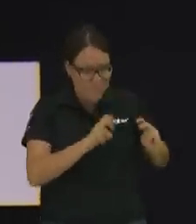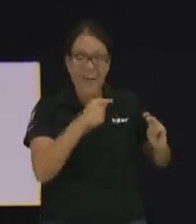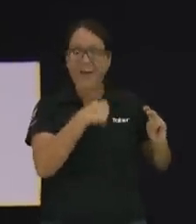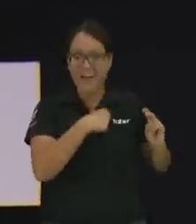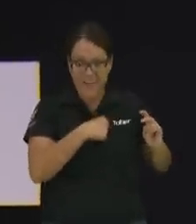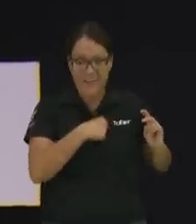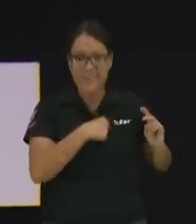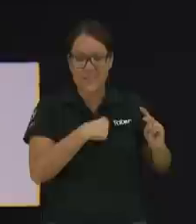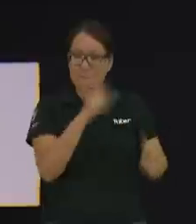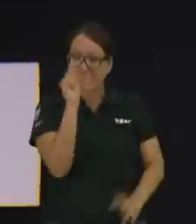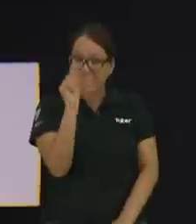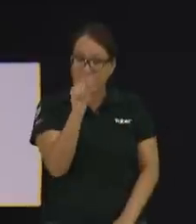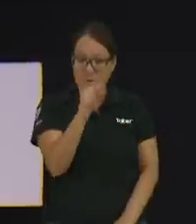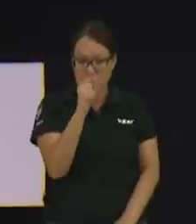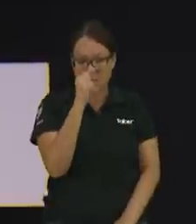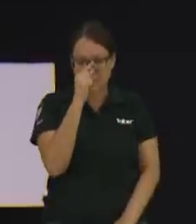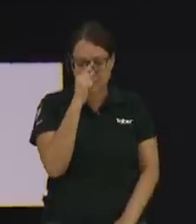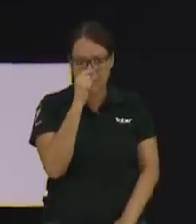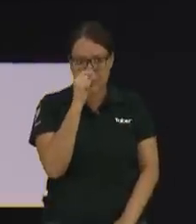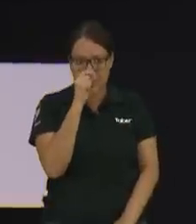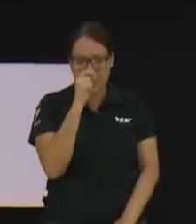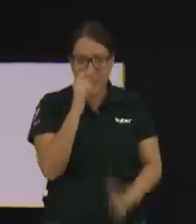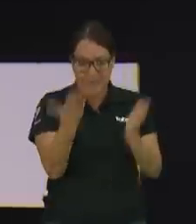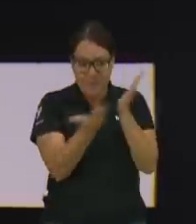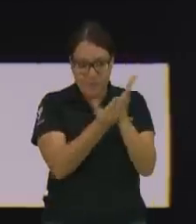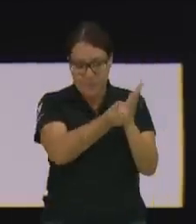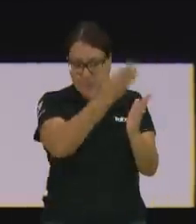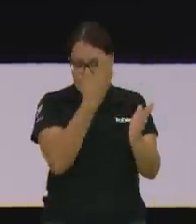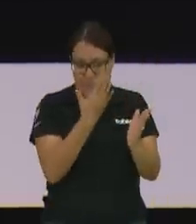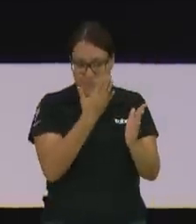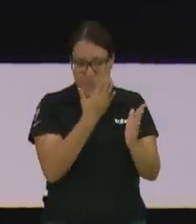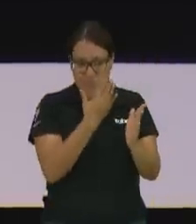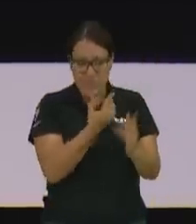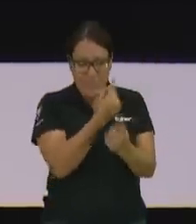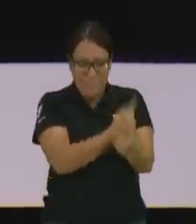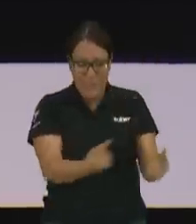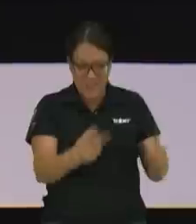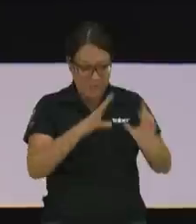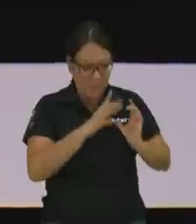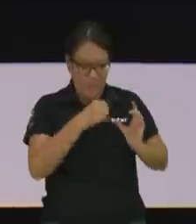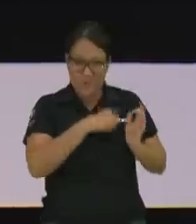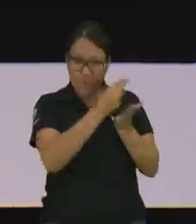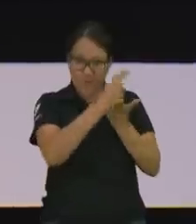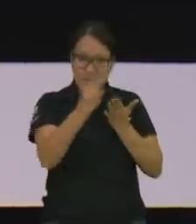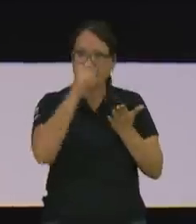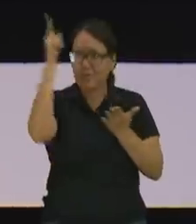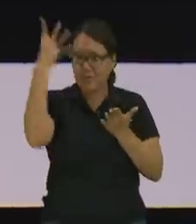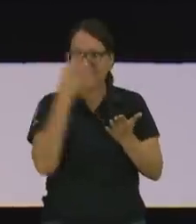por eso la Biblia dice que Dios busca adoradores en espíritu y en verdad